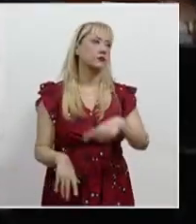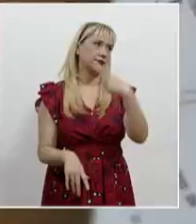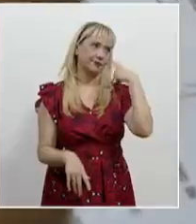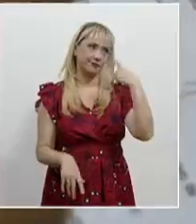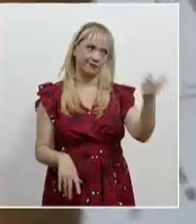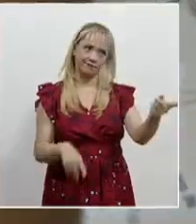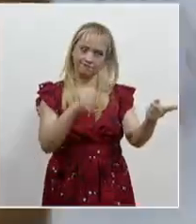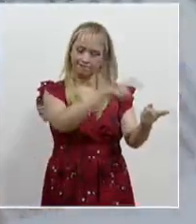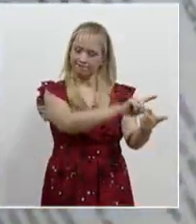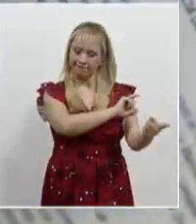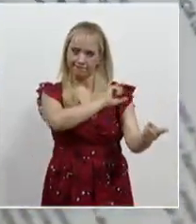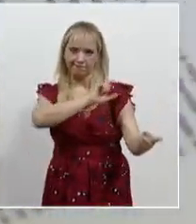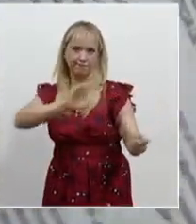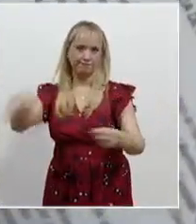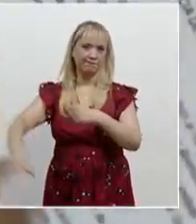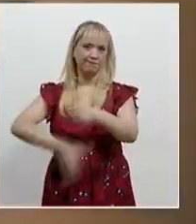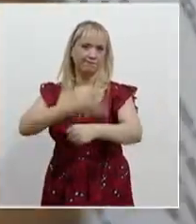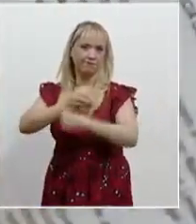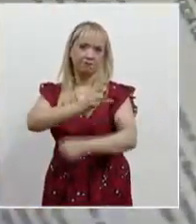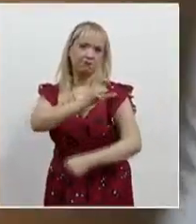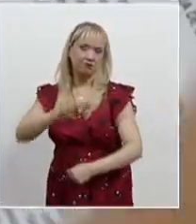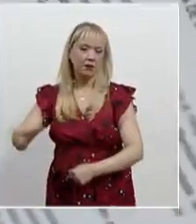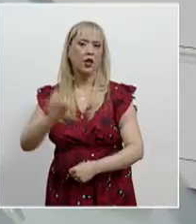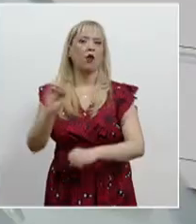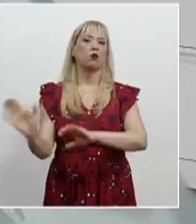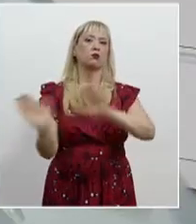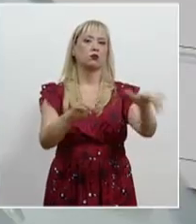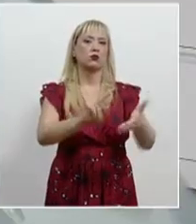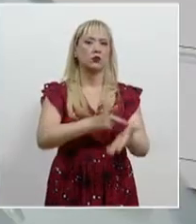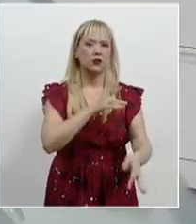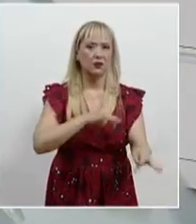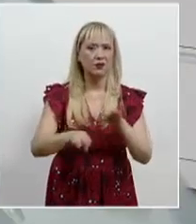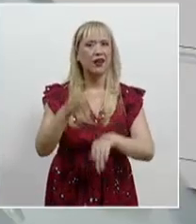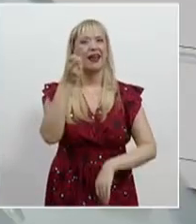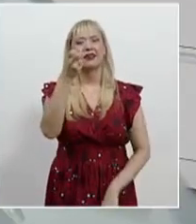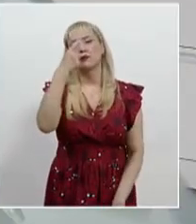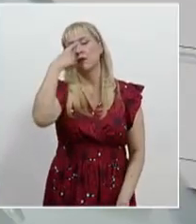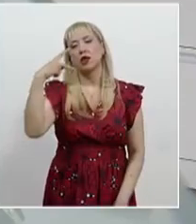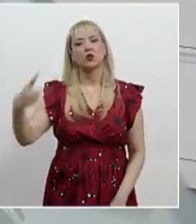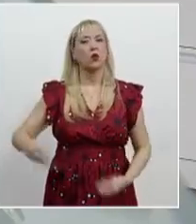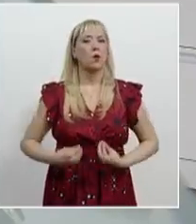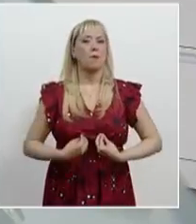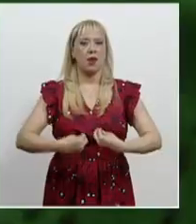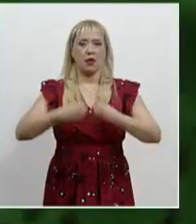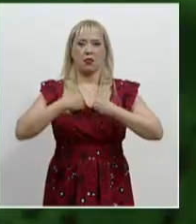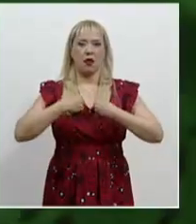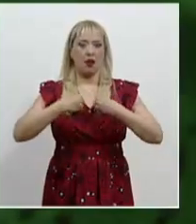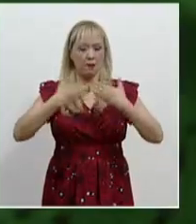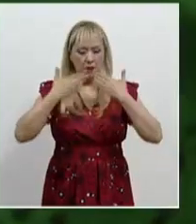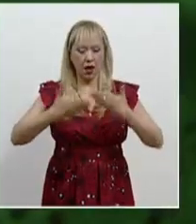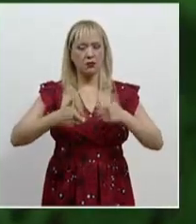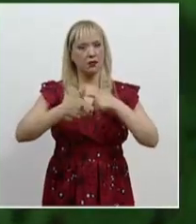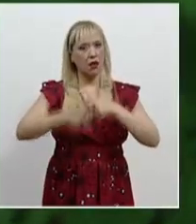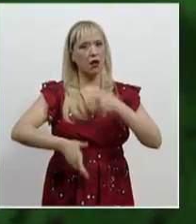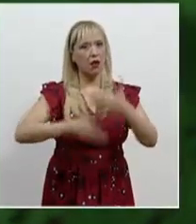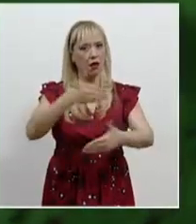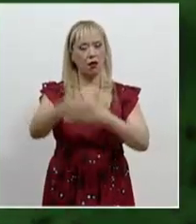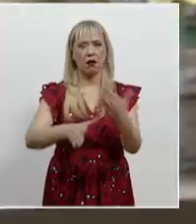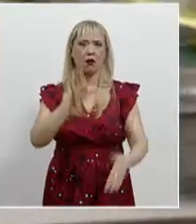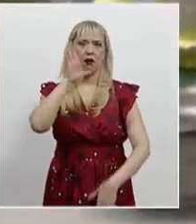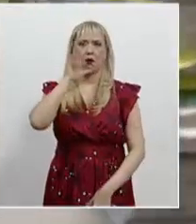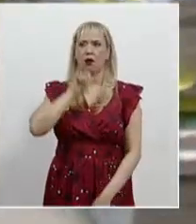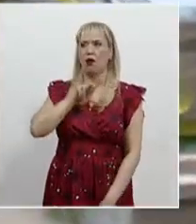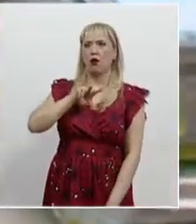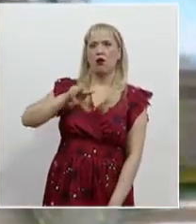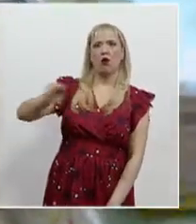responsable. Esto con el fin de proteger su derecho al mínimo vital, debido a que no se le puede negar la posibilidad